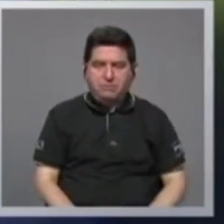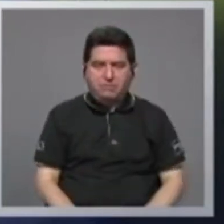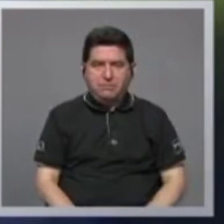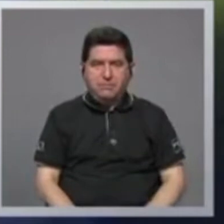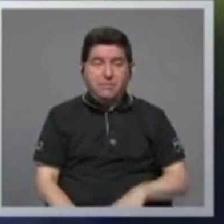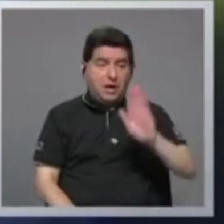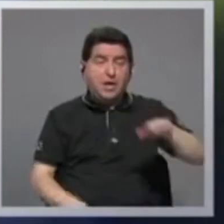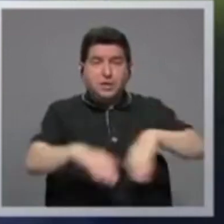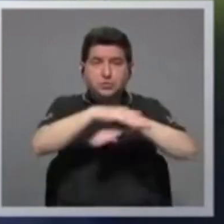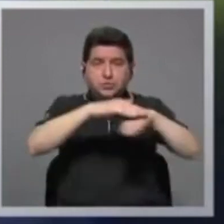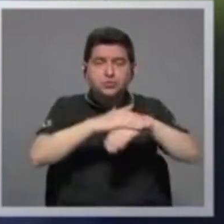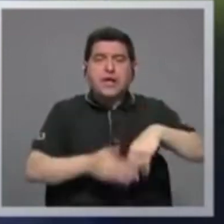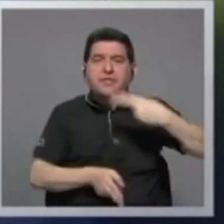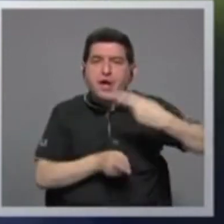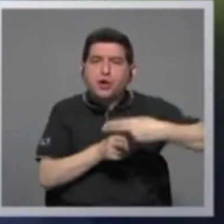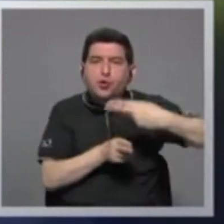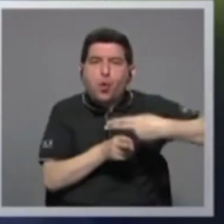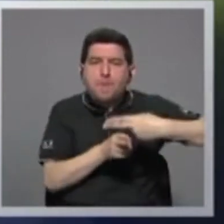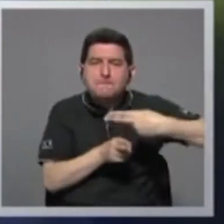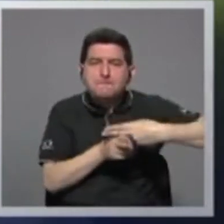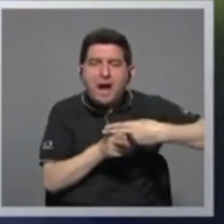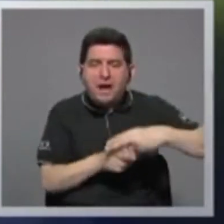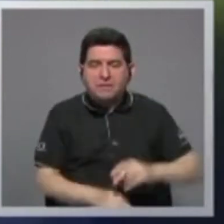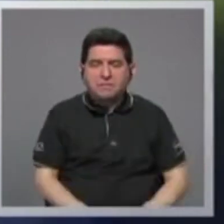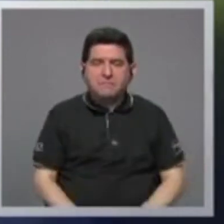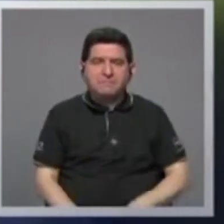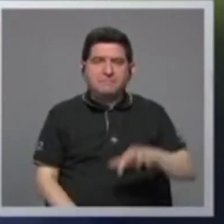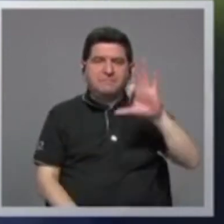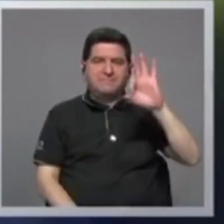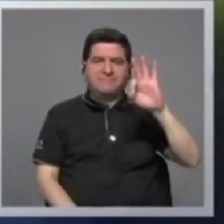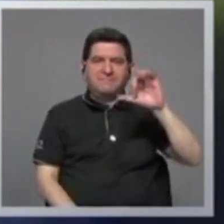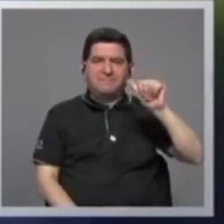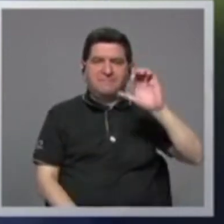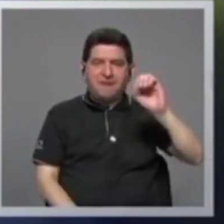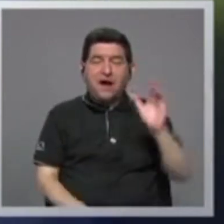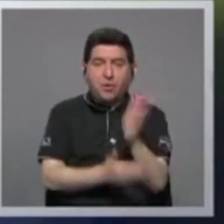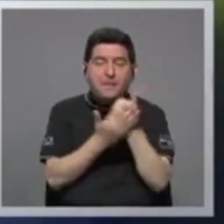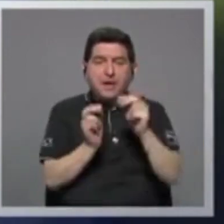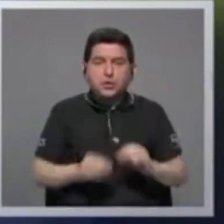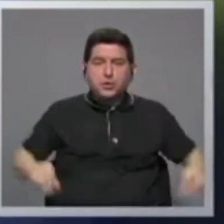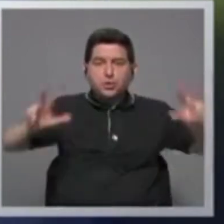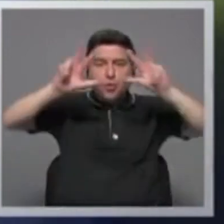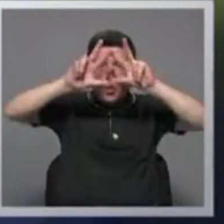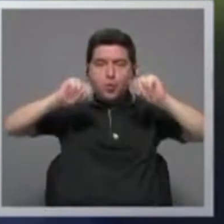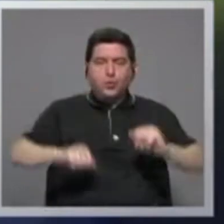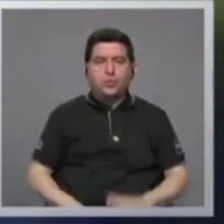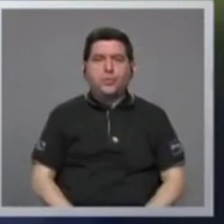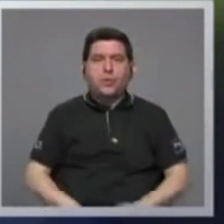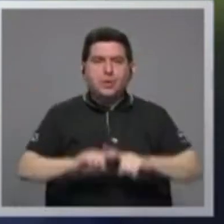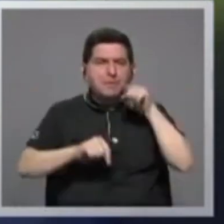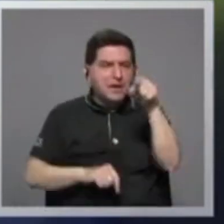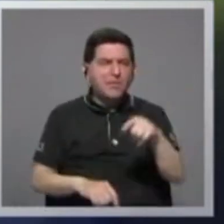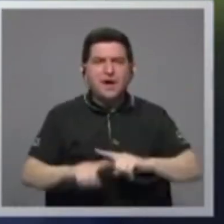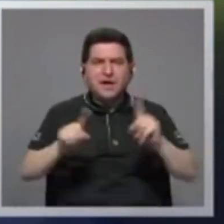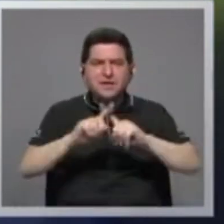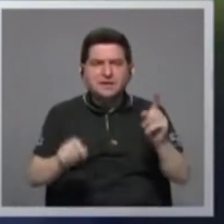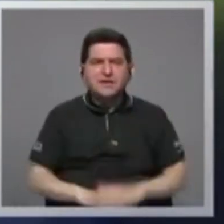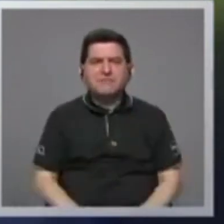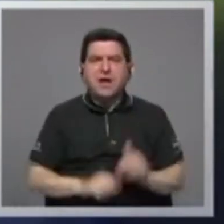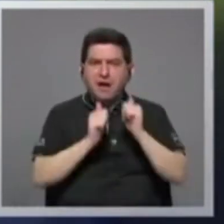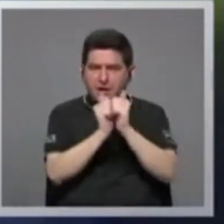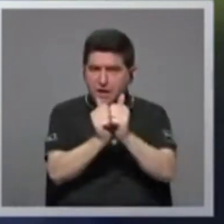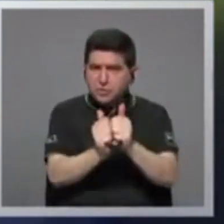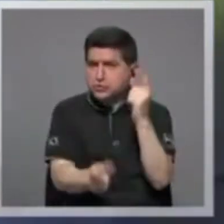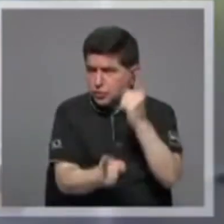su sede en Roma y siendo la FAO parte de Naciones Unidas, pero ahí debe haber muchos acompañamientos, ¿me